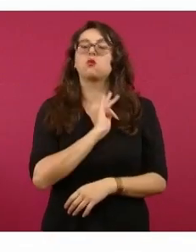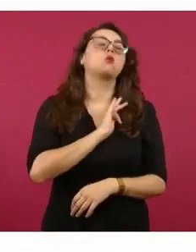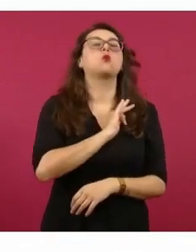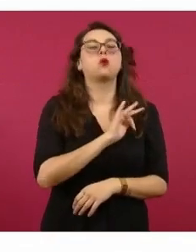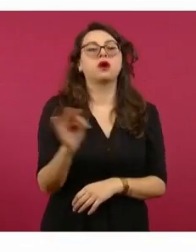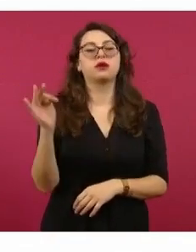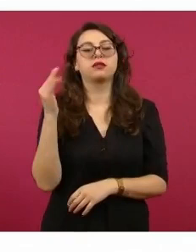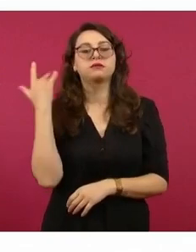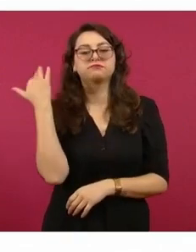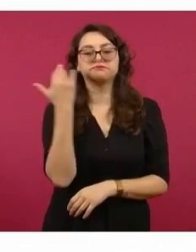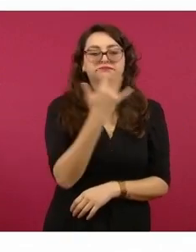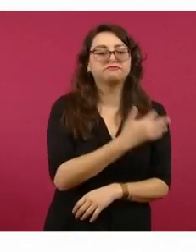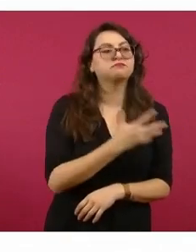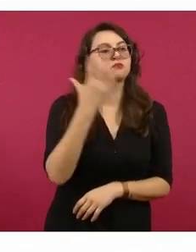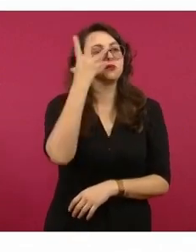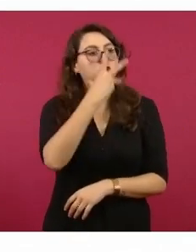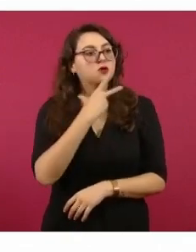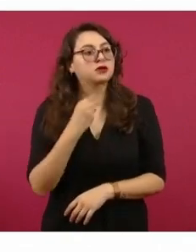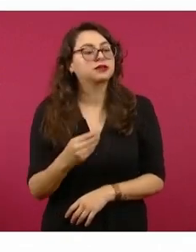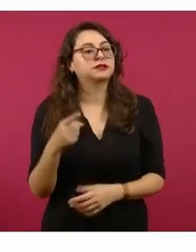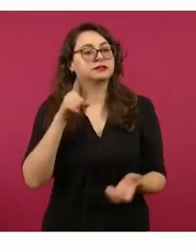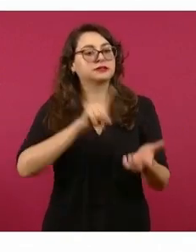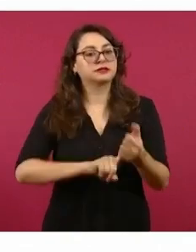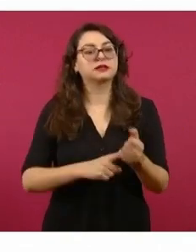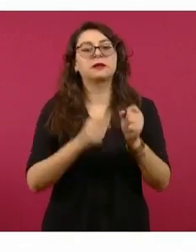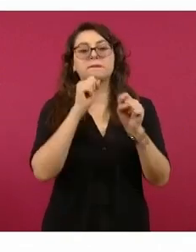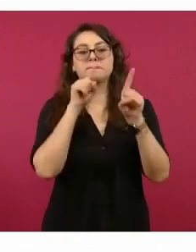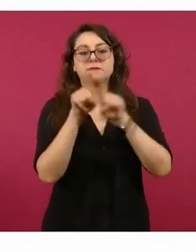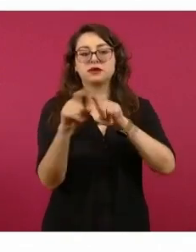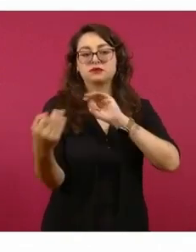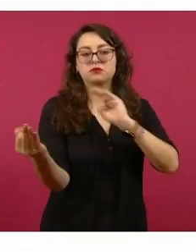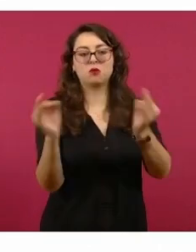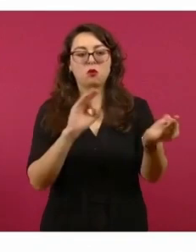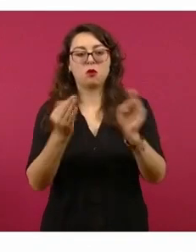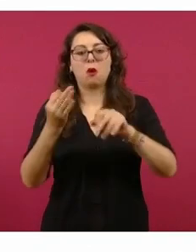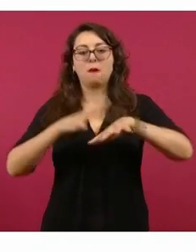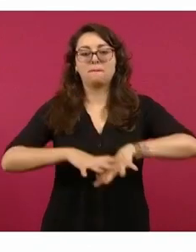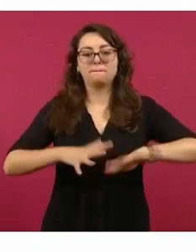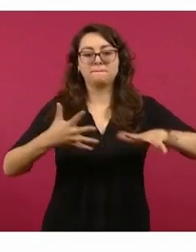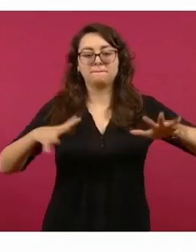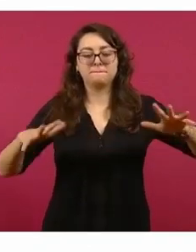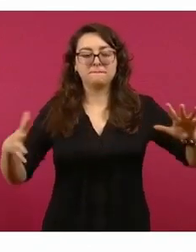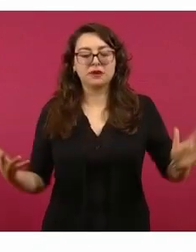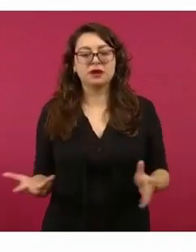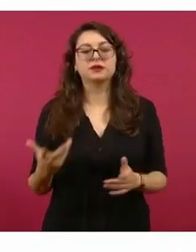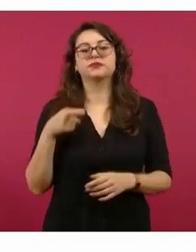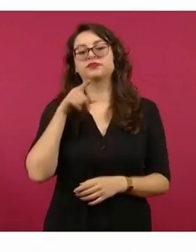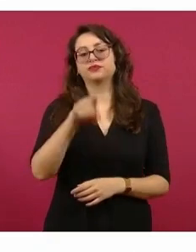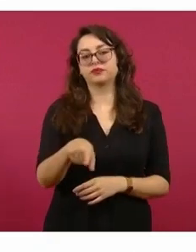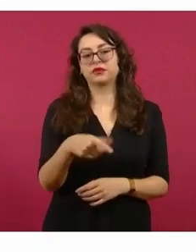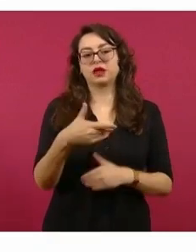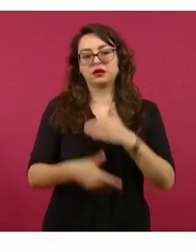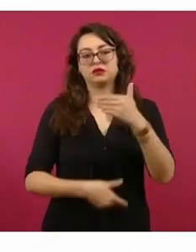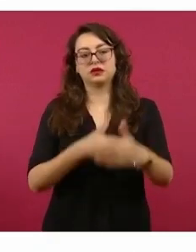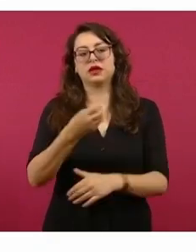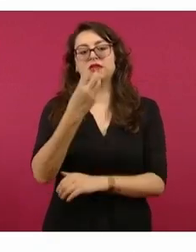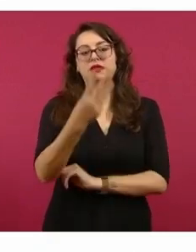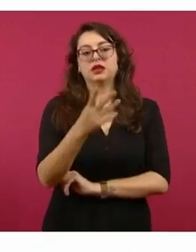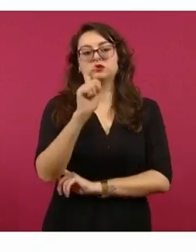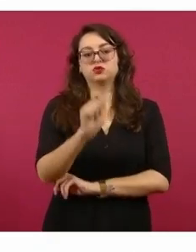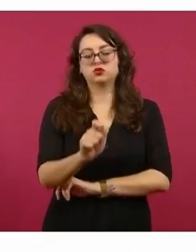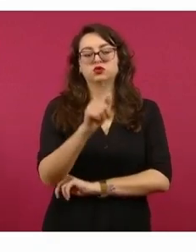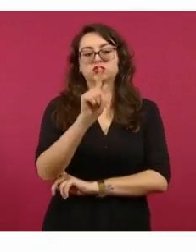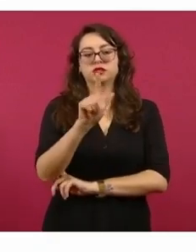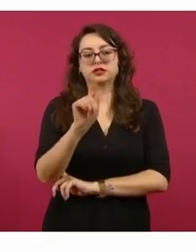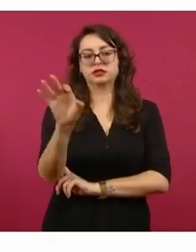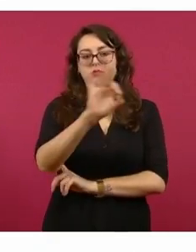Parque del Jaguar, así como de las playas públicas que se contará en el mismo parque. La obra presenta un avance de 3.70